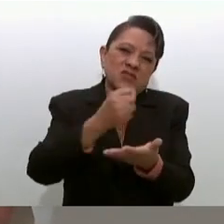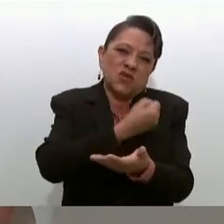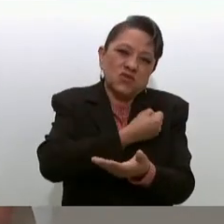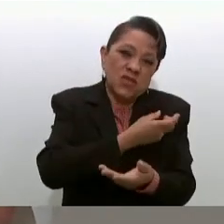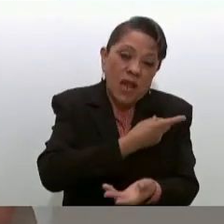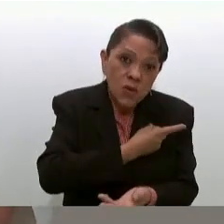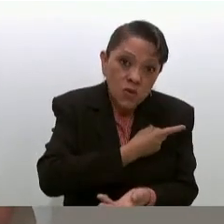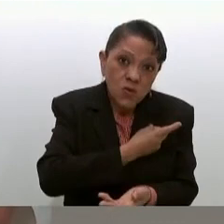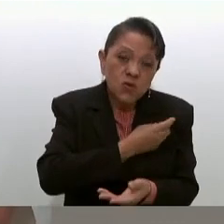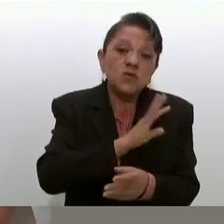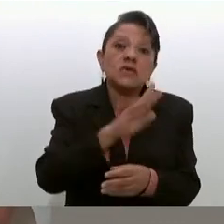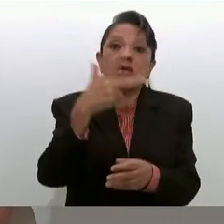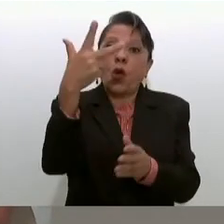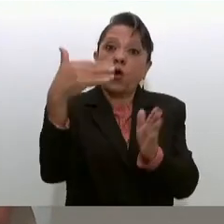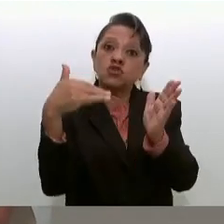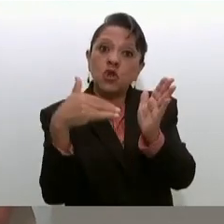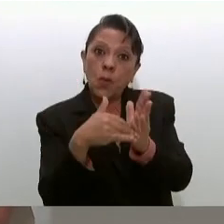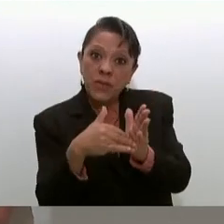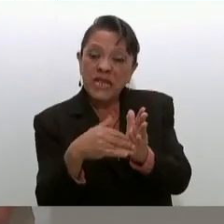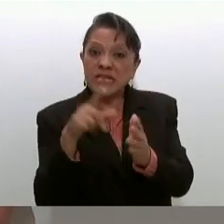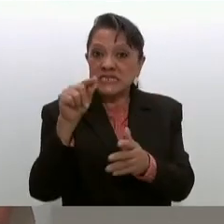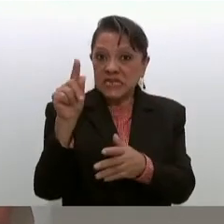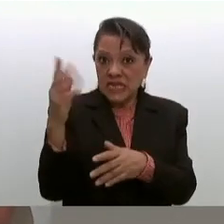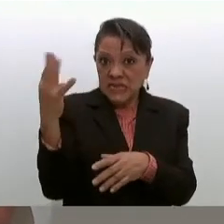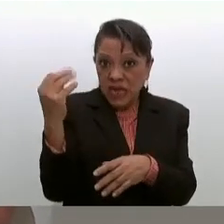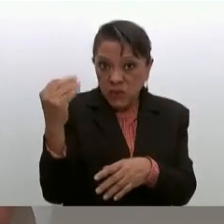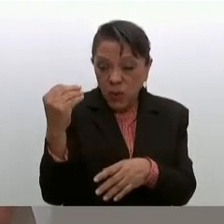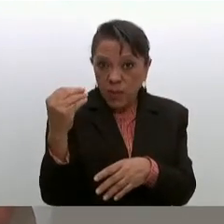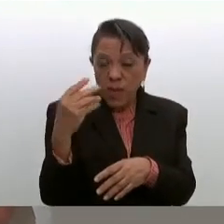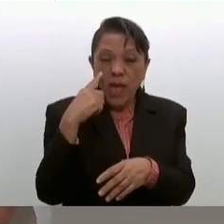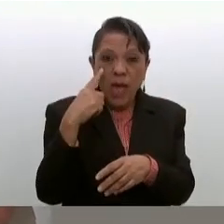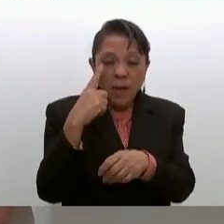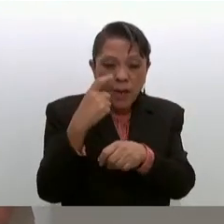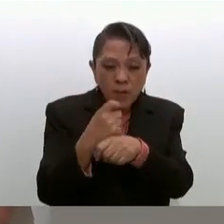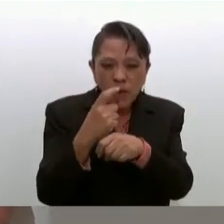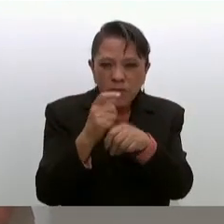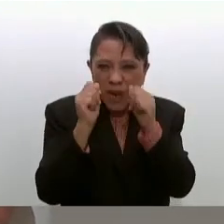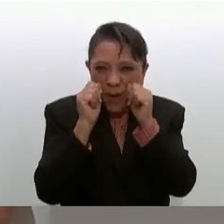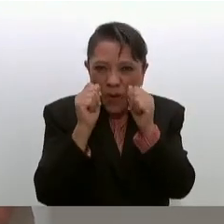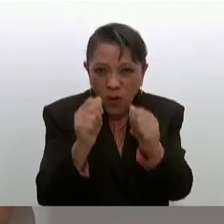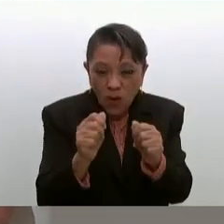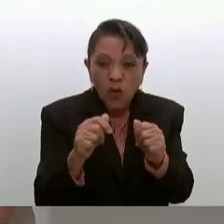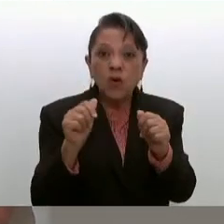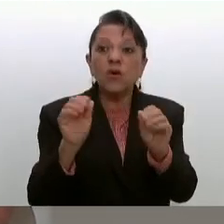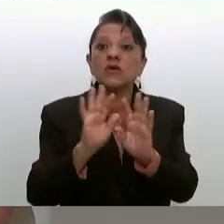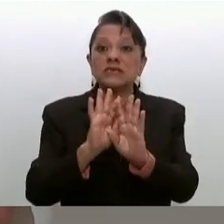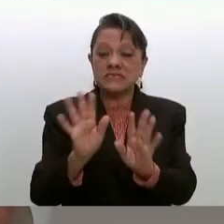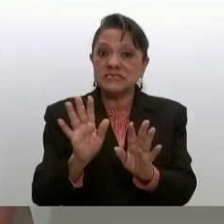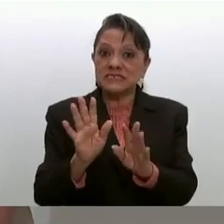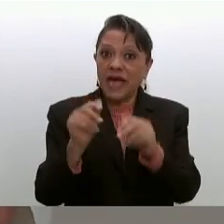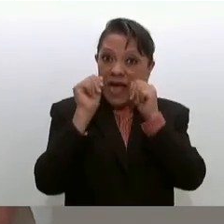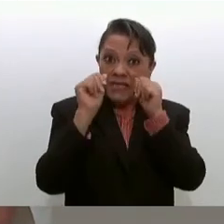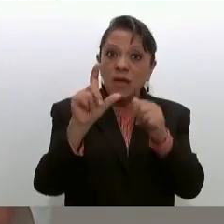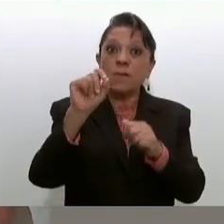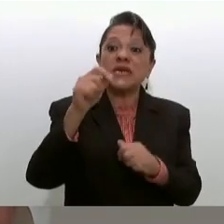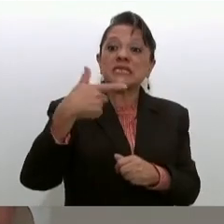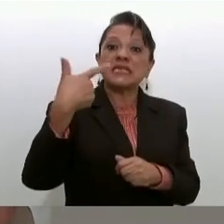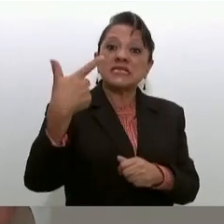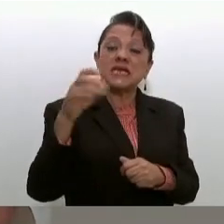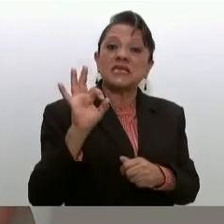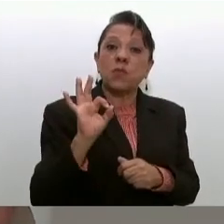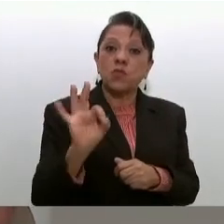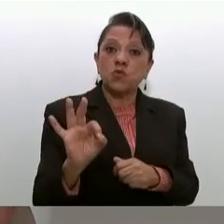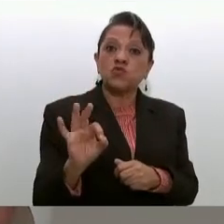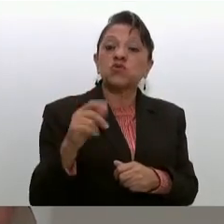79 de primer nivel y para la atención de 25.7 millones de